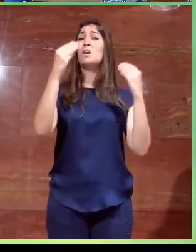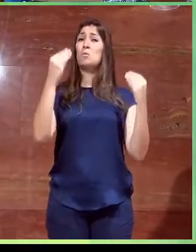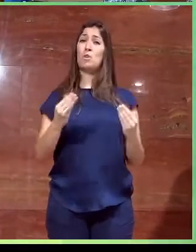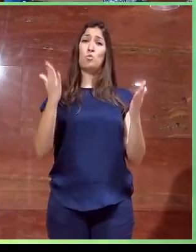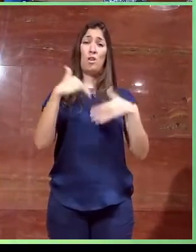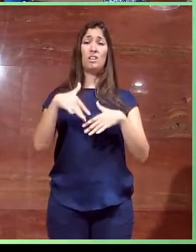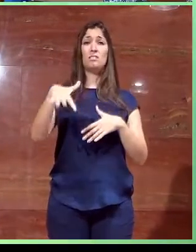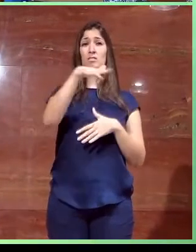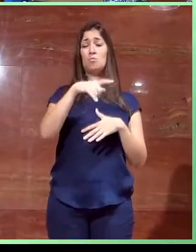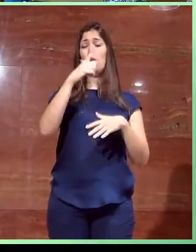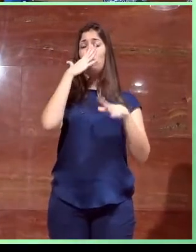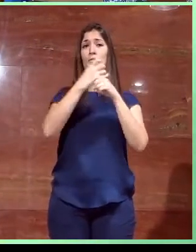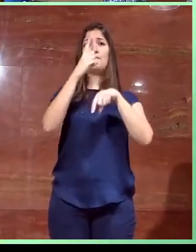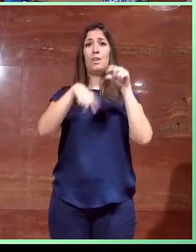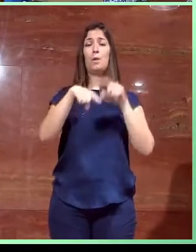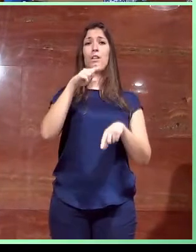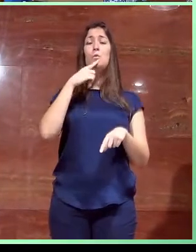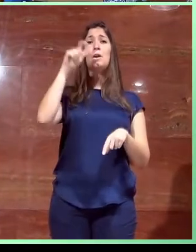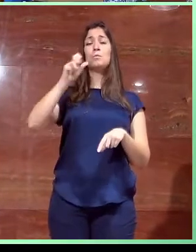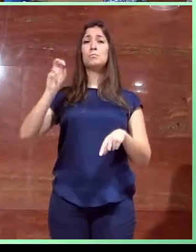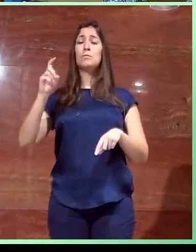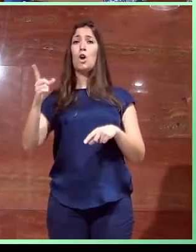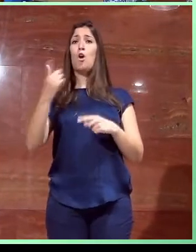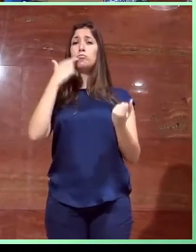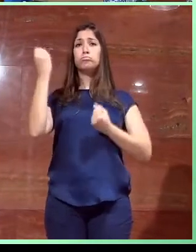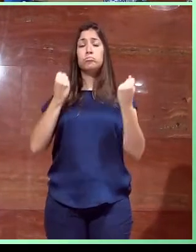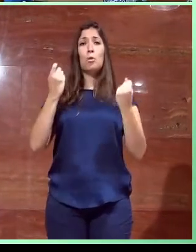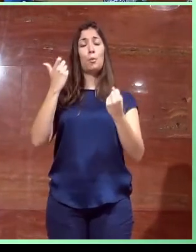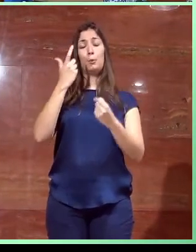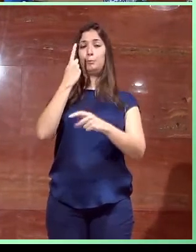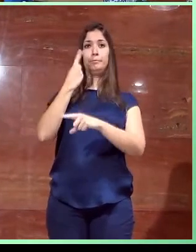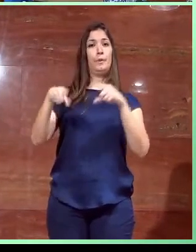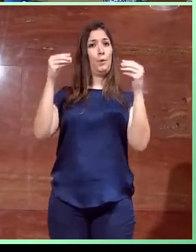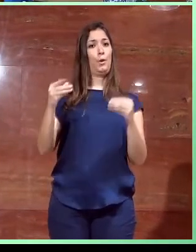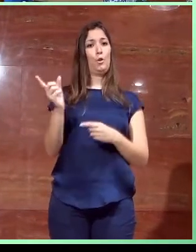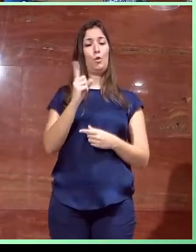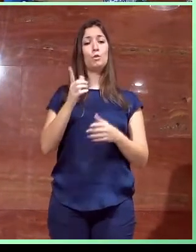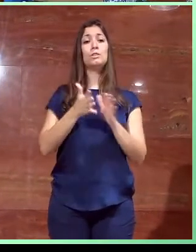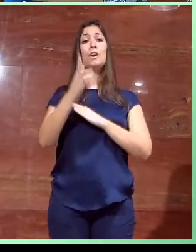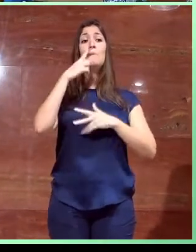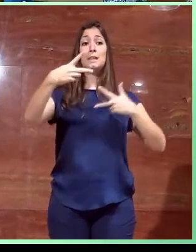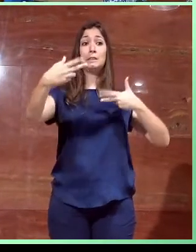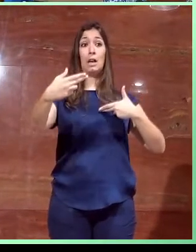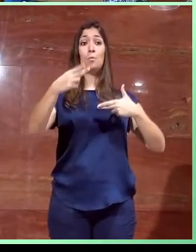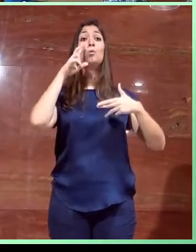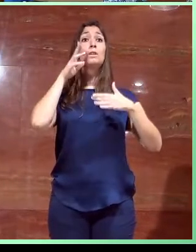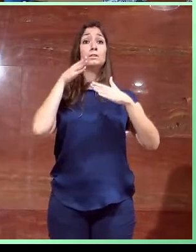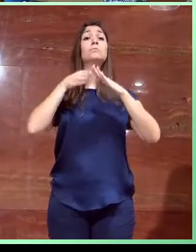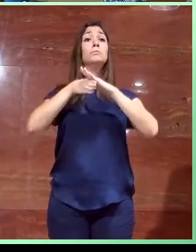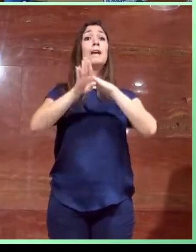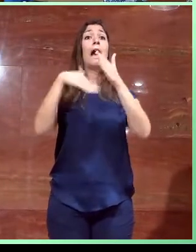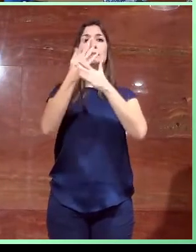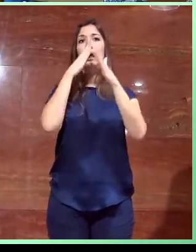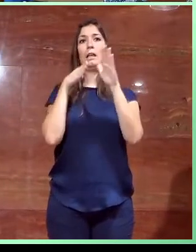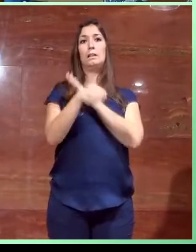el espacio destinado al tráfico rodado respecto al peatonal, y aquí tenéis el acceso, se realiza, pues una vez salvado este primer tramo, llegamos por aquí, accedemos, y aquí está